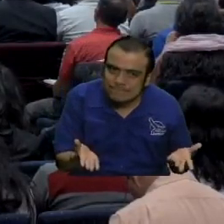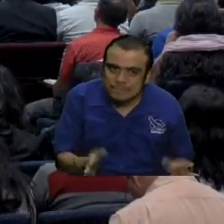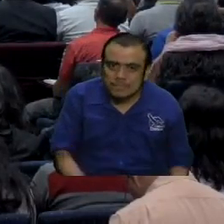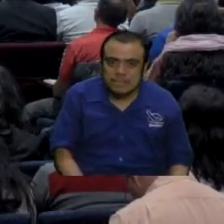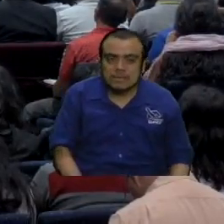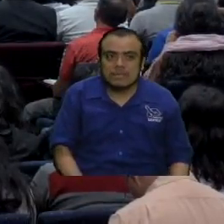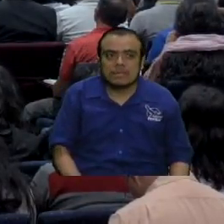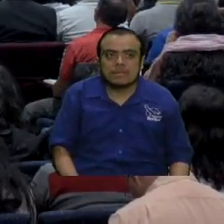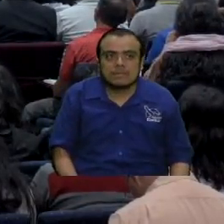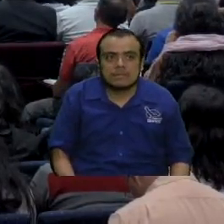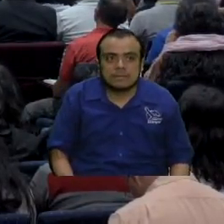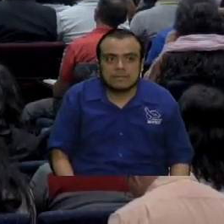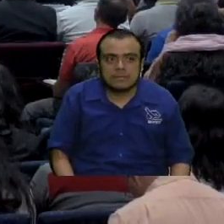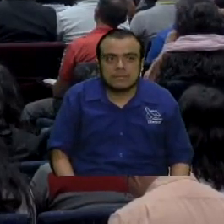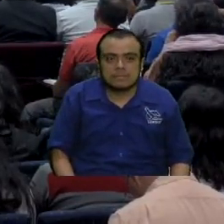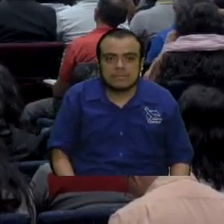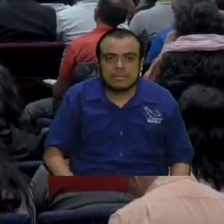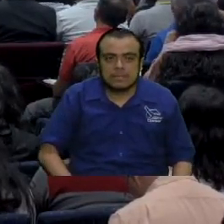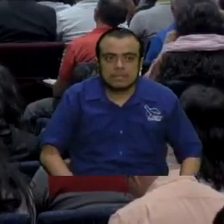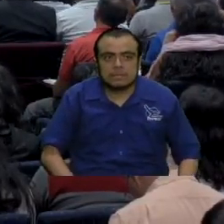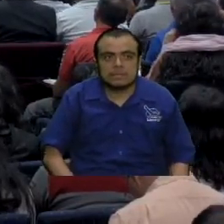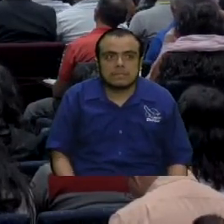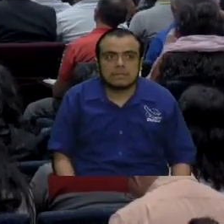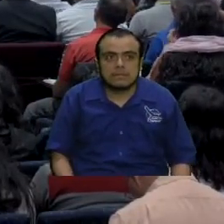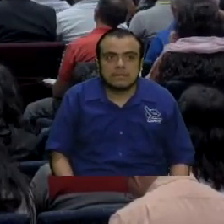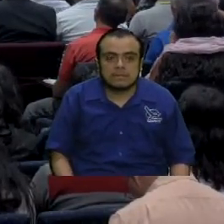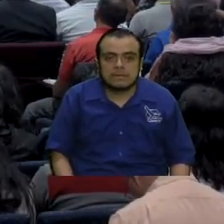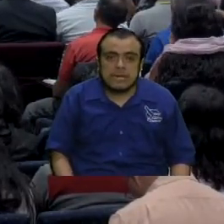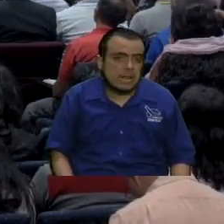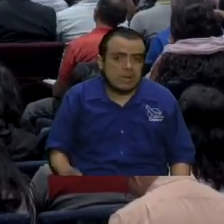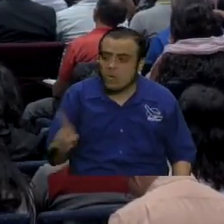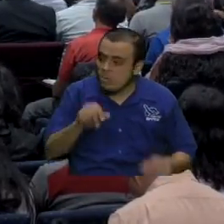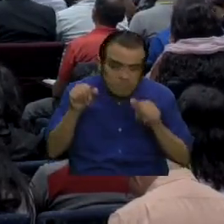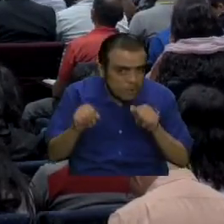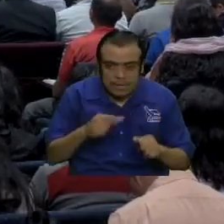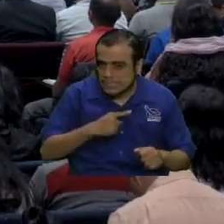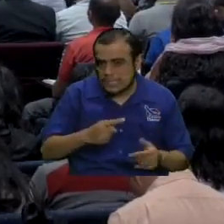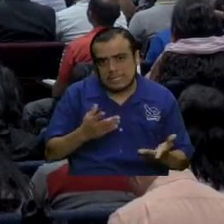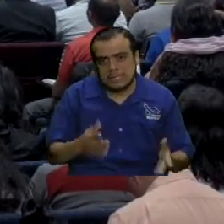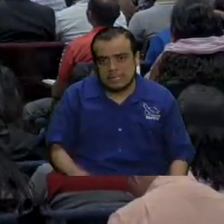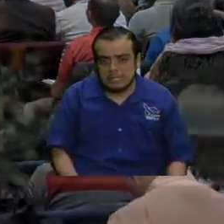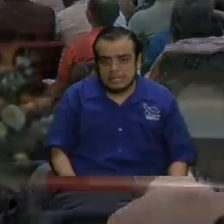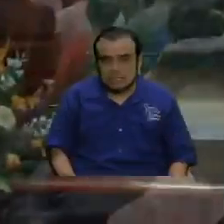Bueno, de eso tendríamos mucho que hablar. Eso no puede ser así hermano.